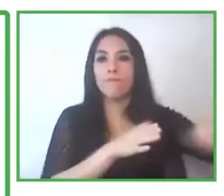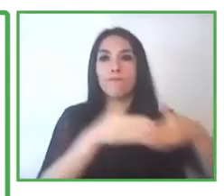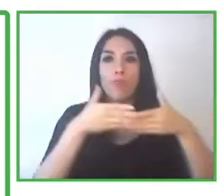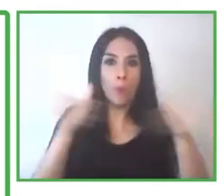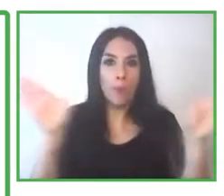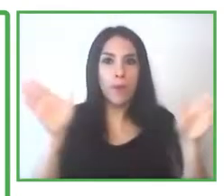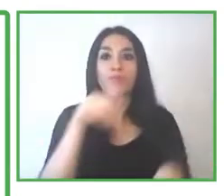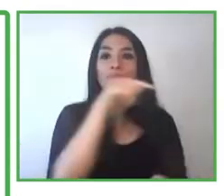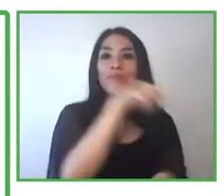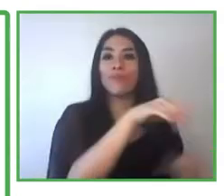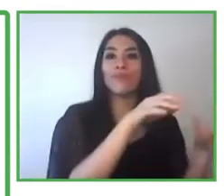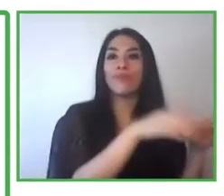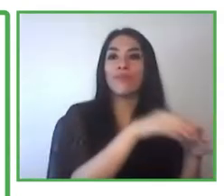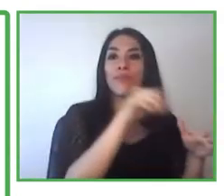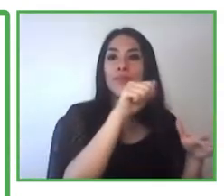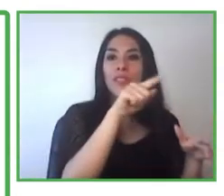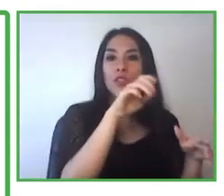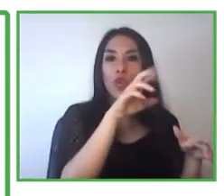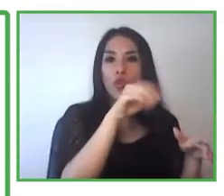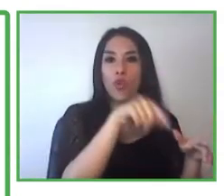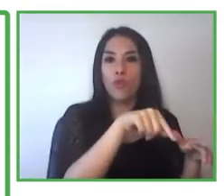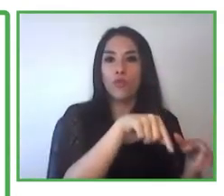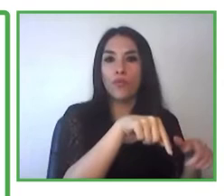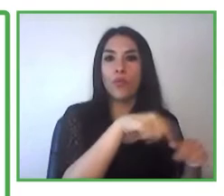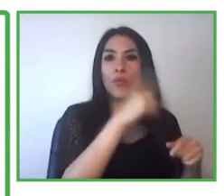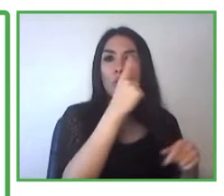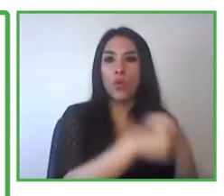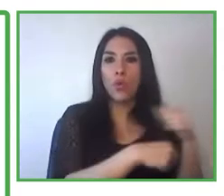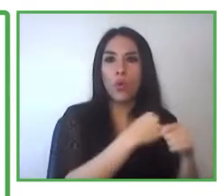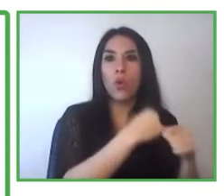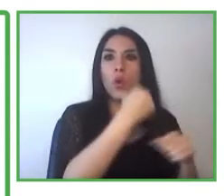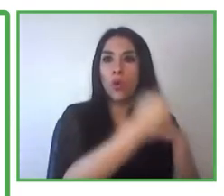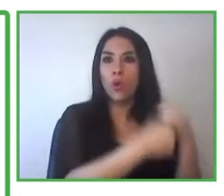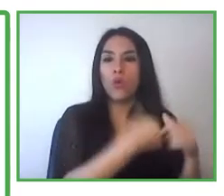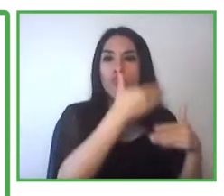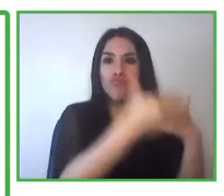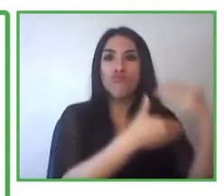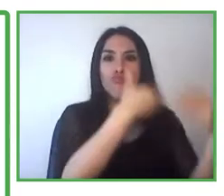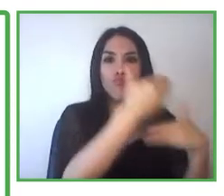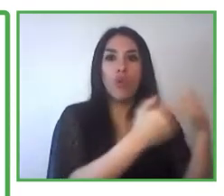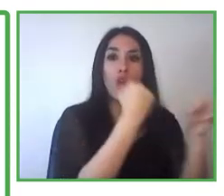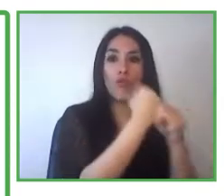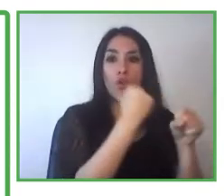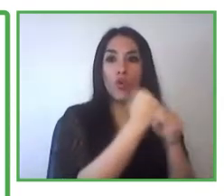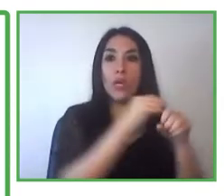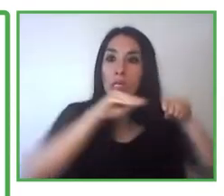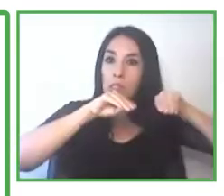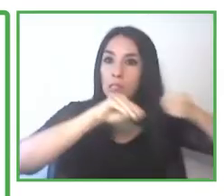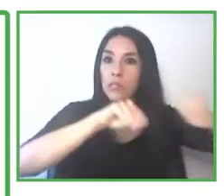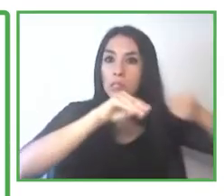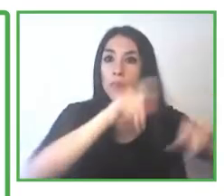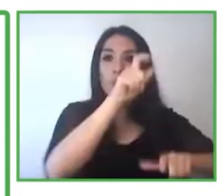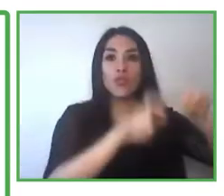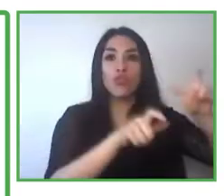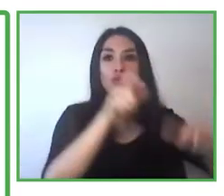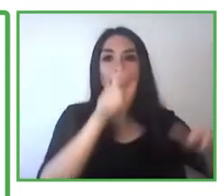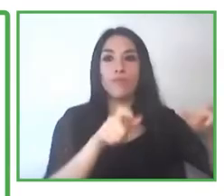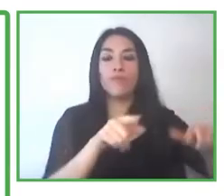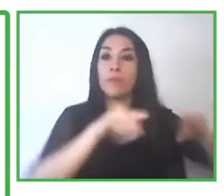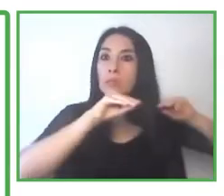de experiencia apoyando a emprendedores para transferir su conocimiento e impacto de un contexto a otro.